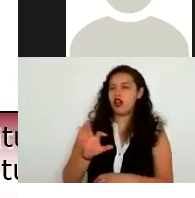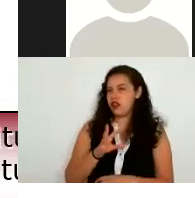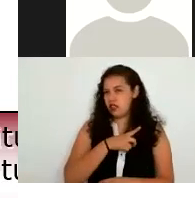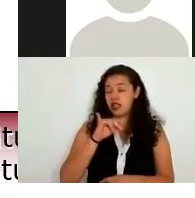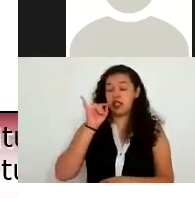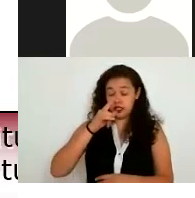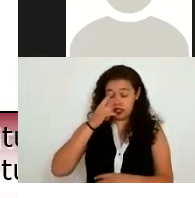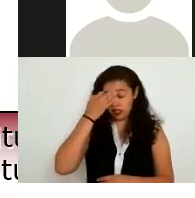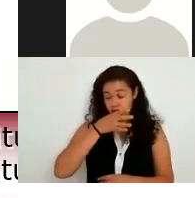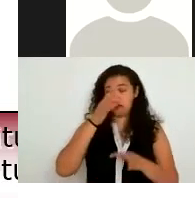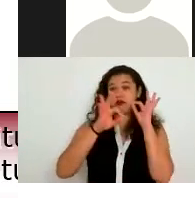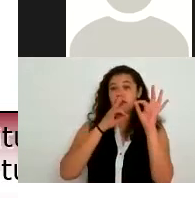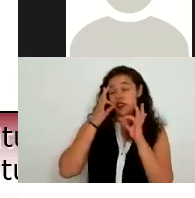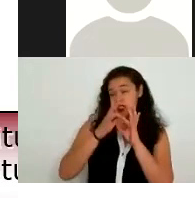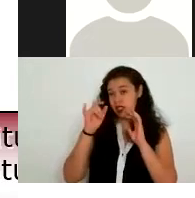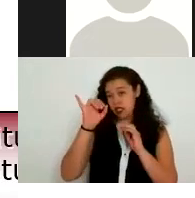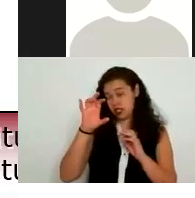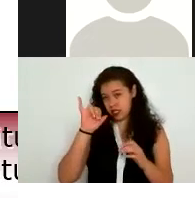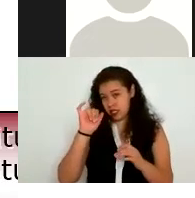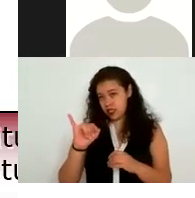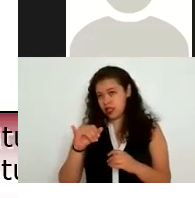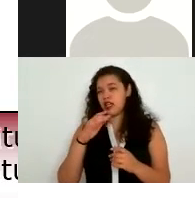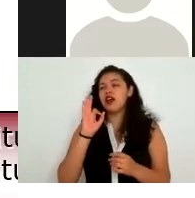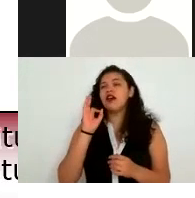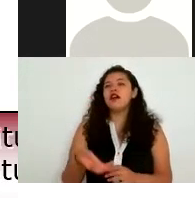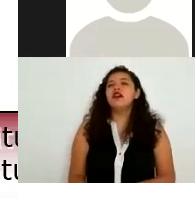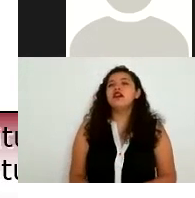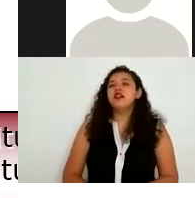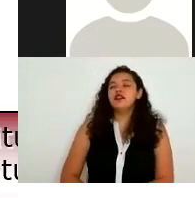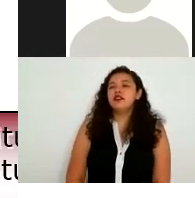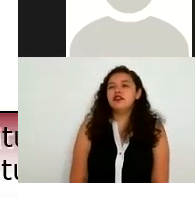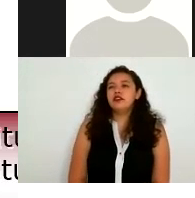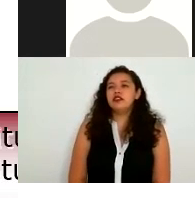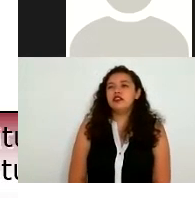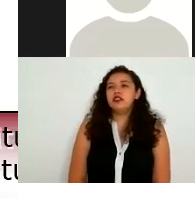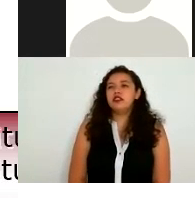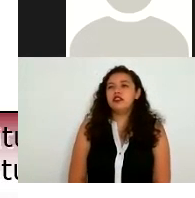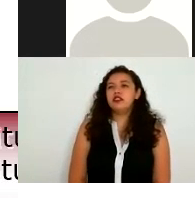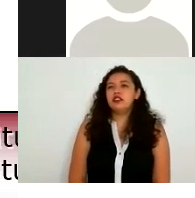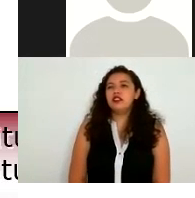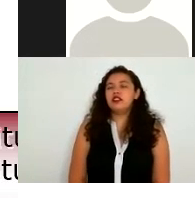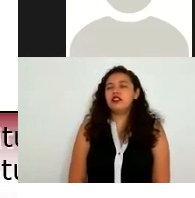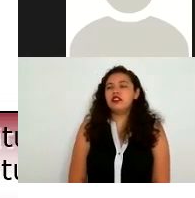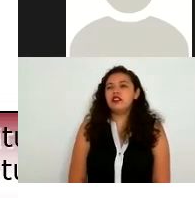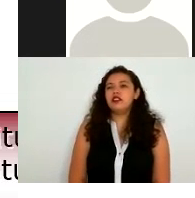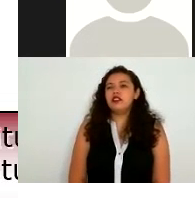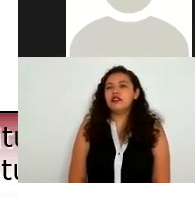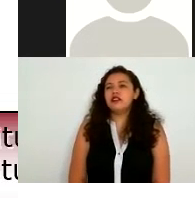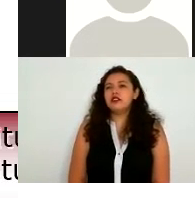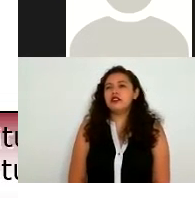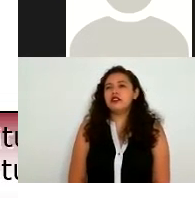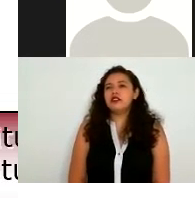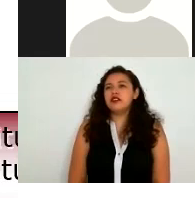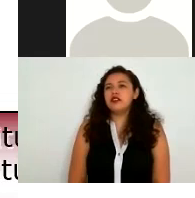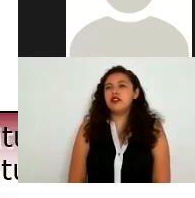tiempo y el INAI lo acepta este ya se tiene por admitido los casos en los que se puede presentar es cuando el responsable